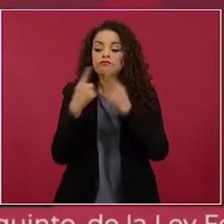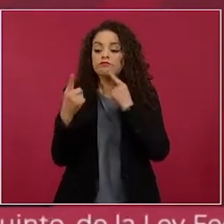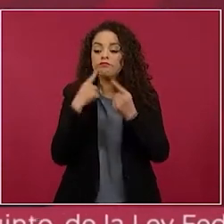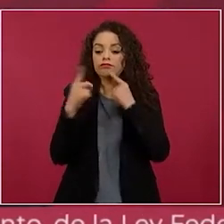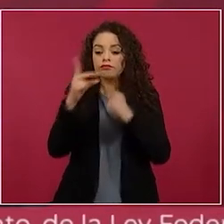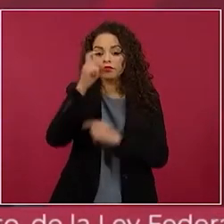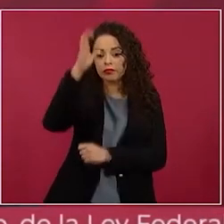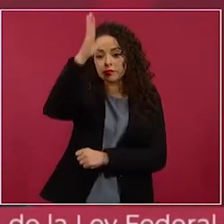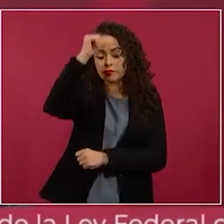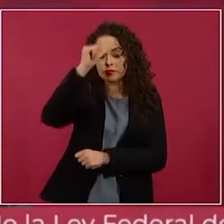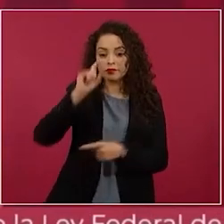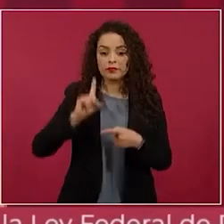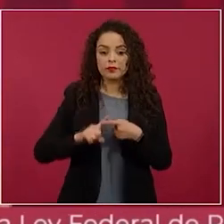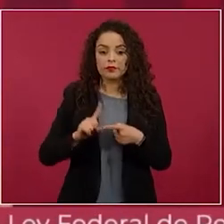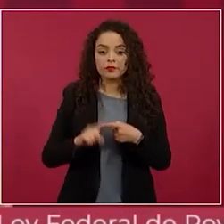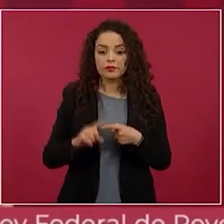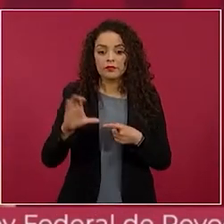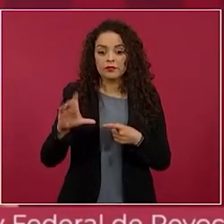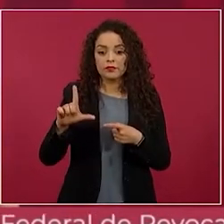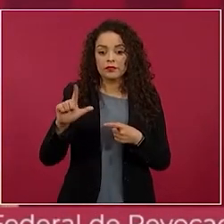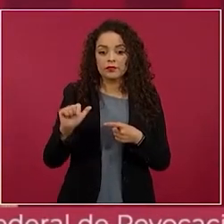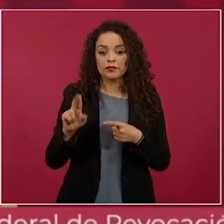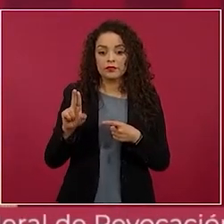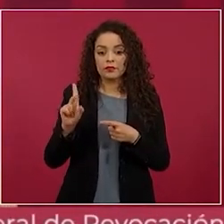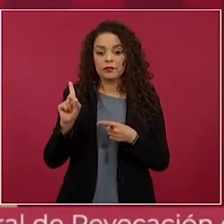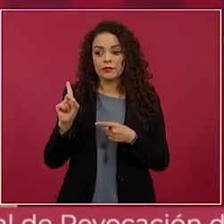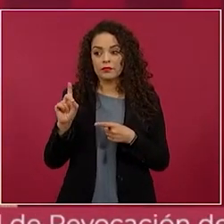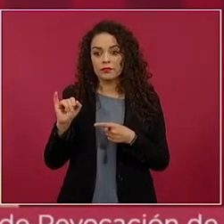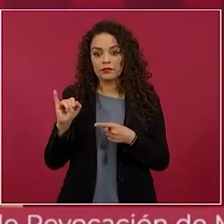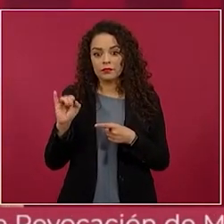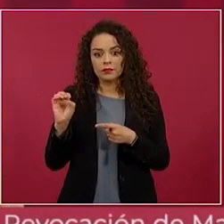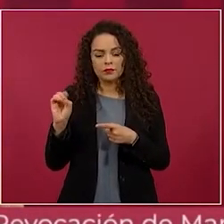Claudio y otro los